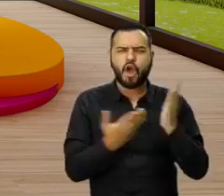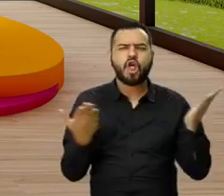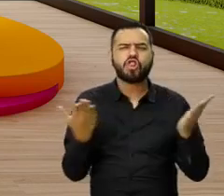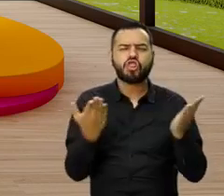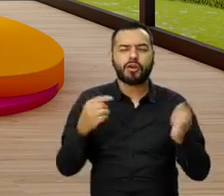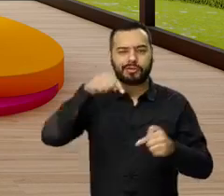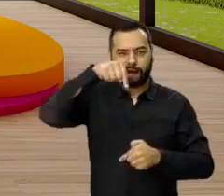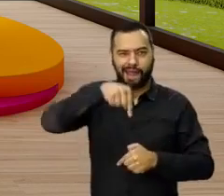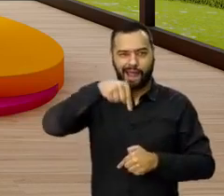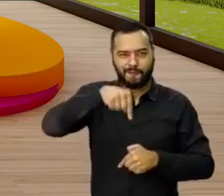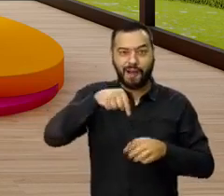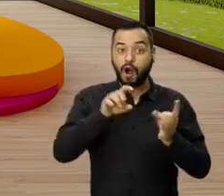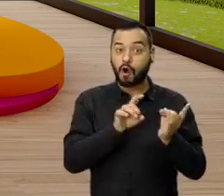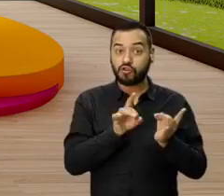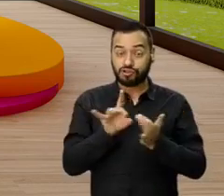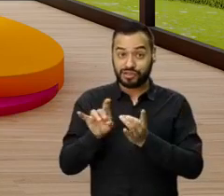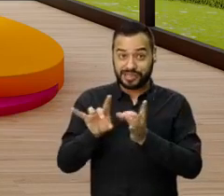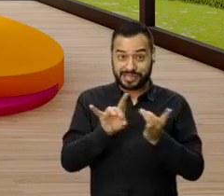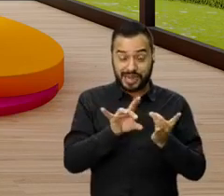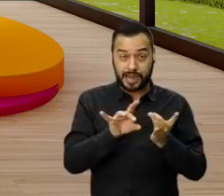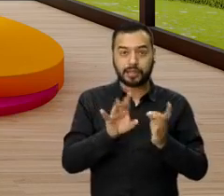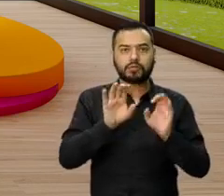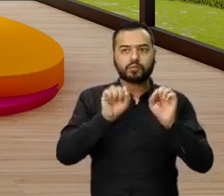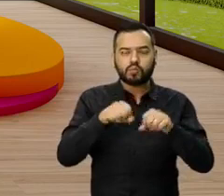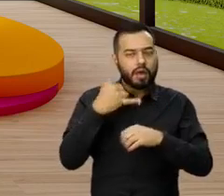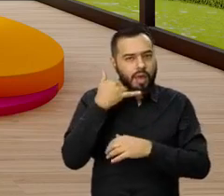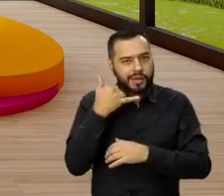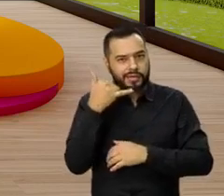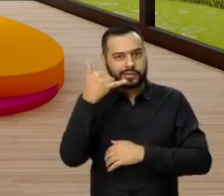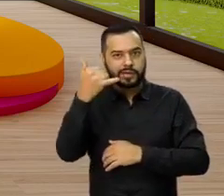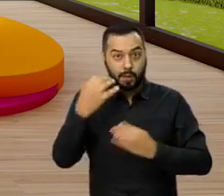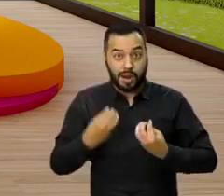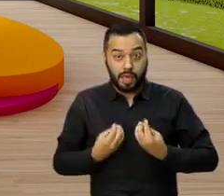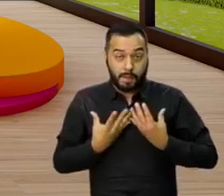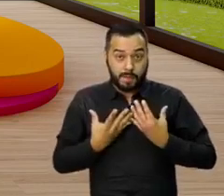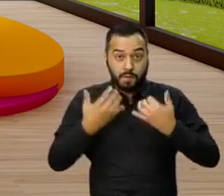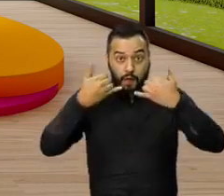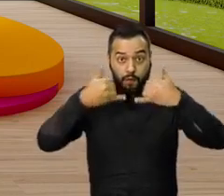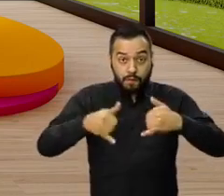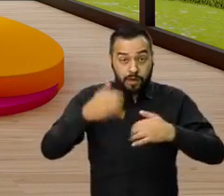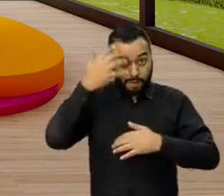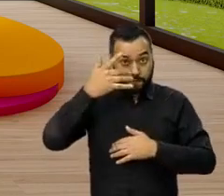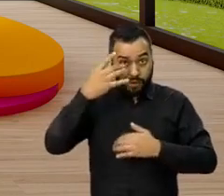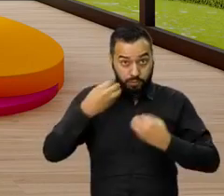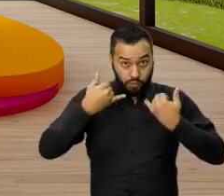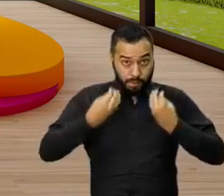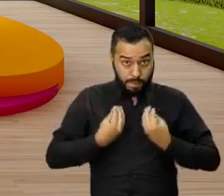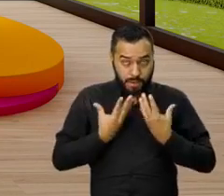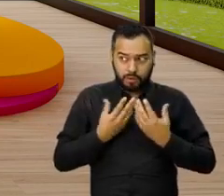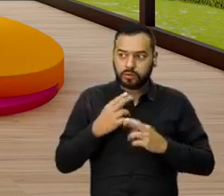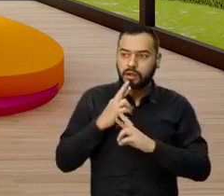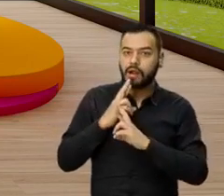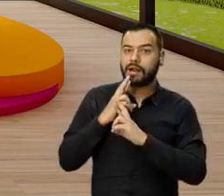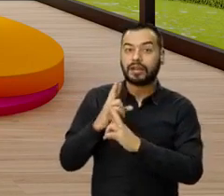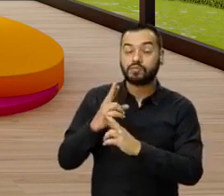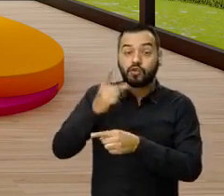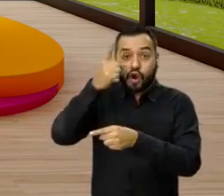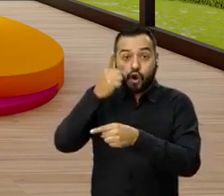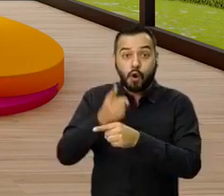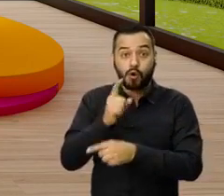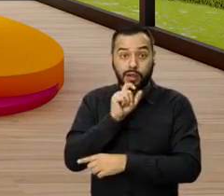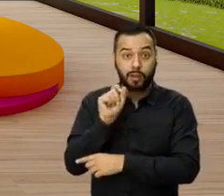el chat, pues van a poder recibir una llamada en vivo al final de este Live. Y si responden la pregunta correctamente,